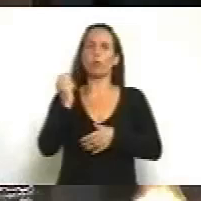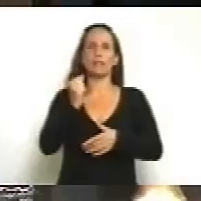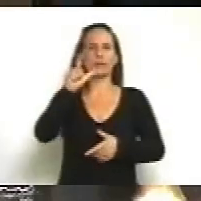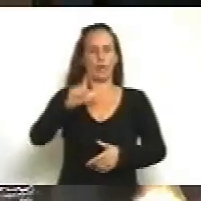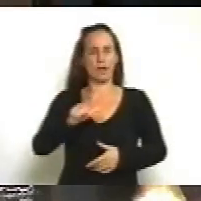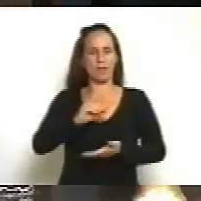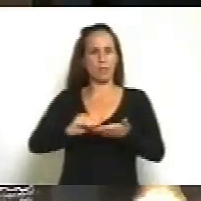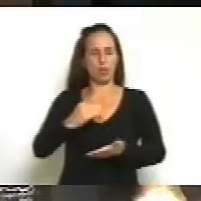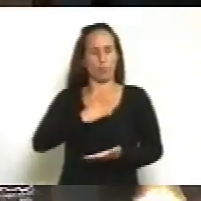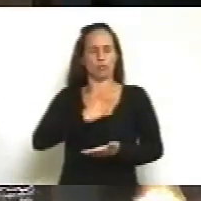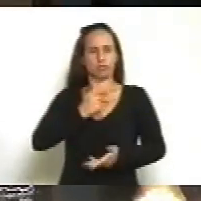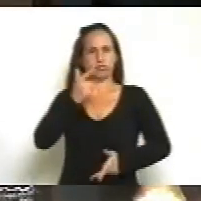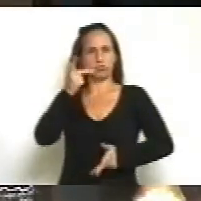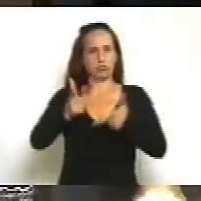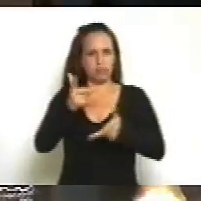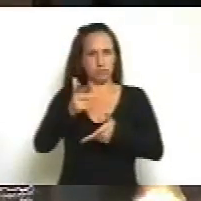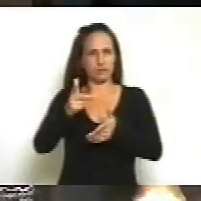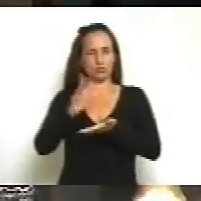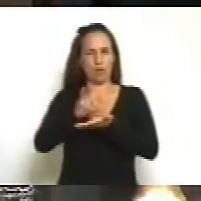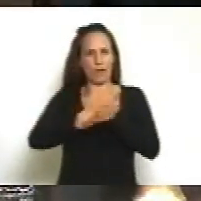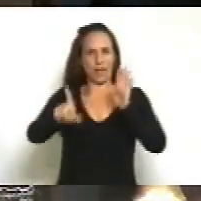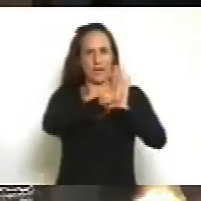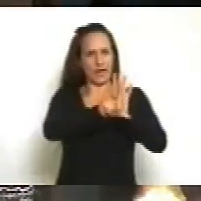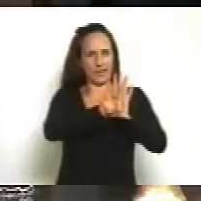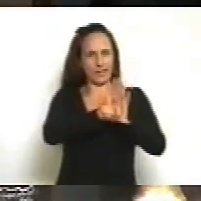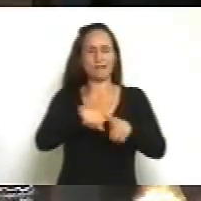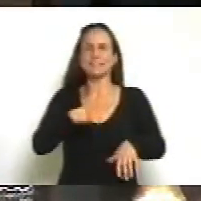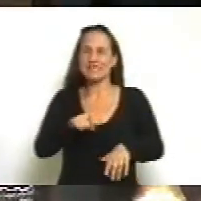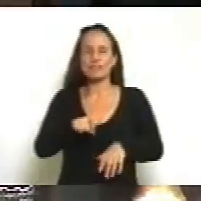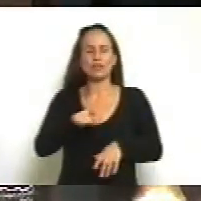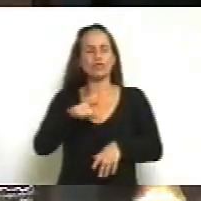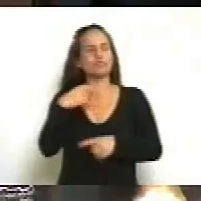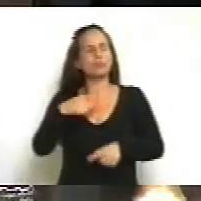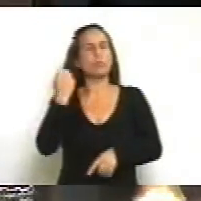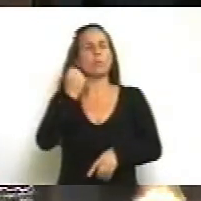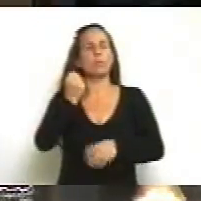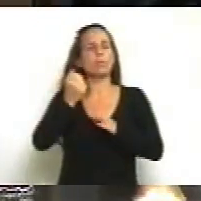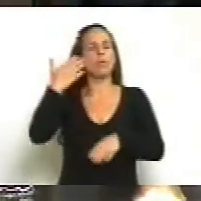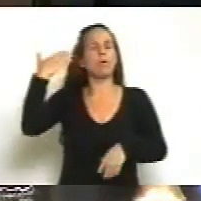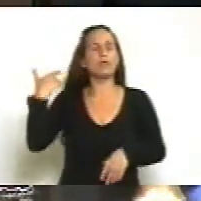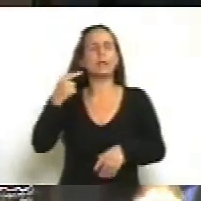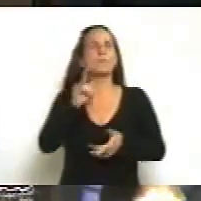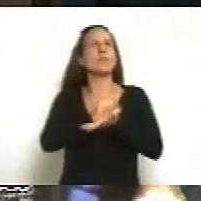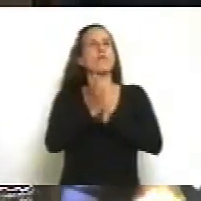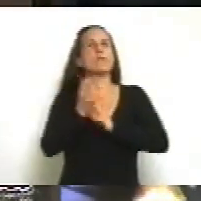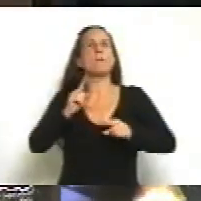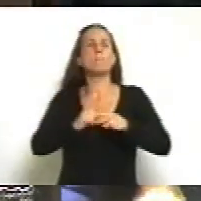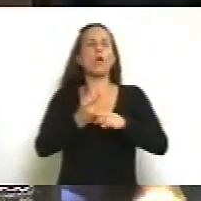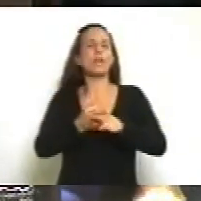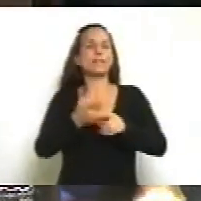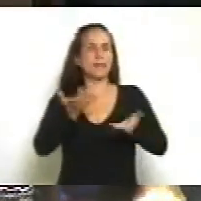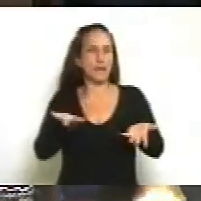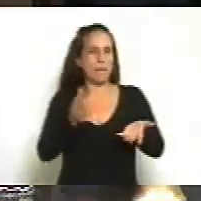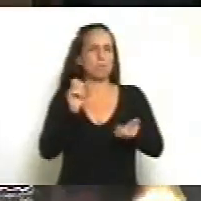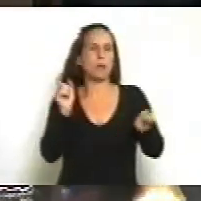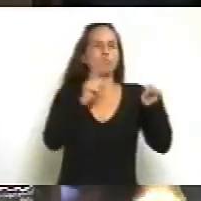país. La voluntad política del legislador fue un deseo muy fuerte para que la política tenga su voz como fuente de interpretación